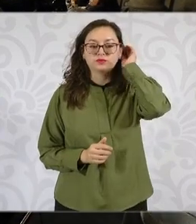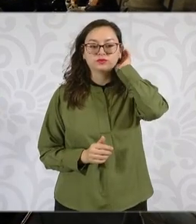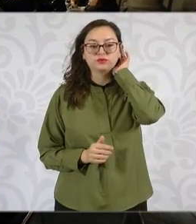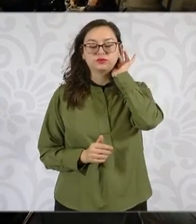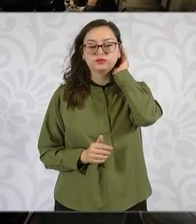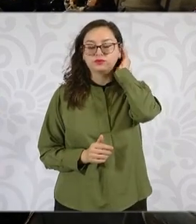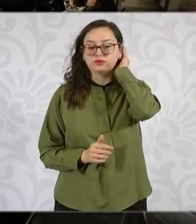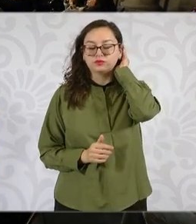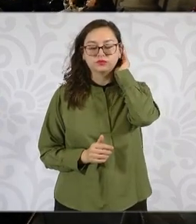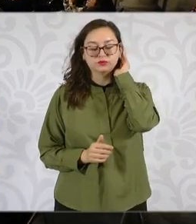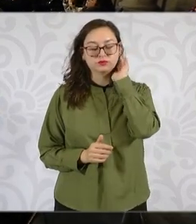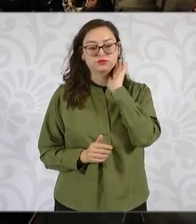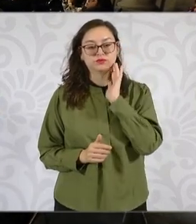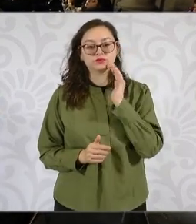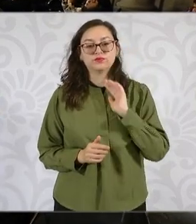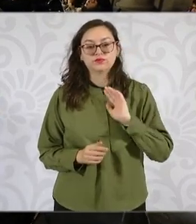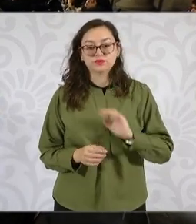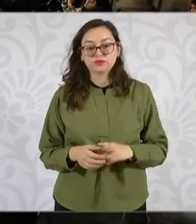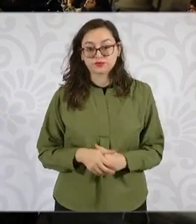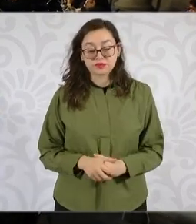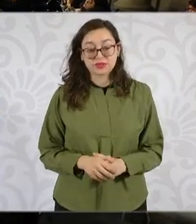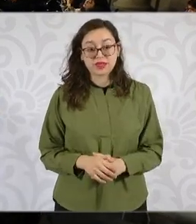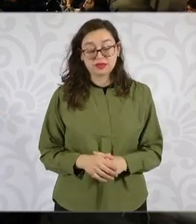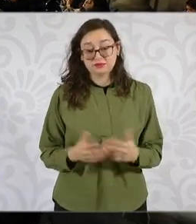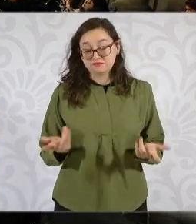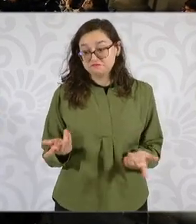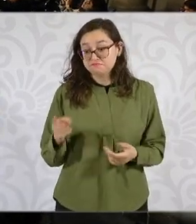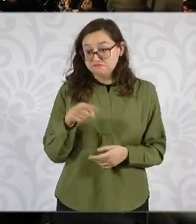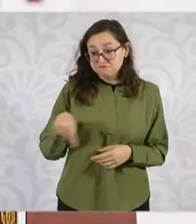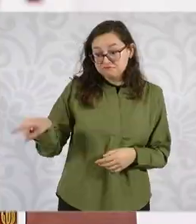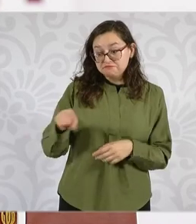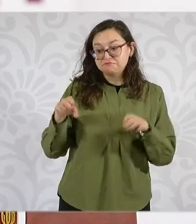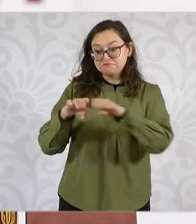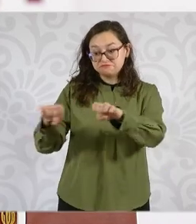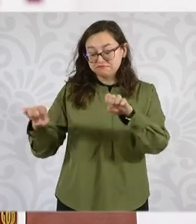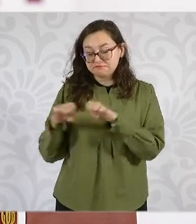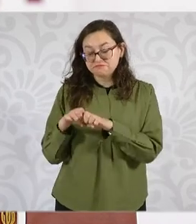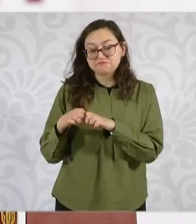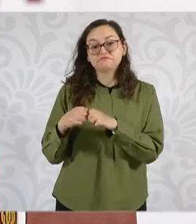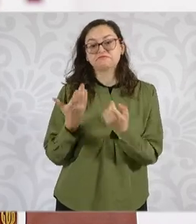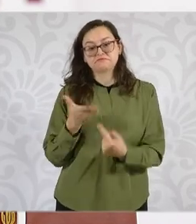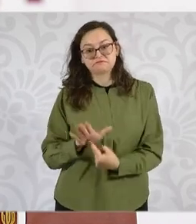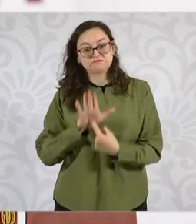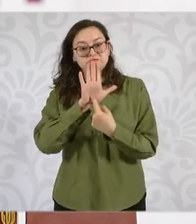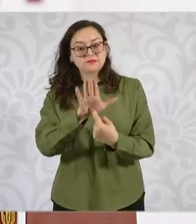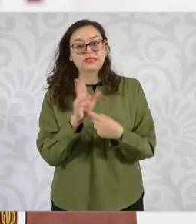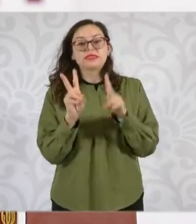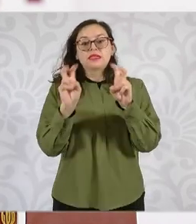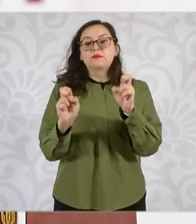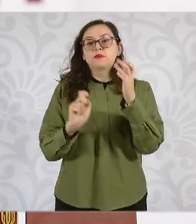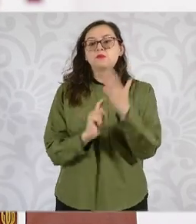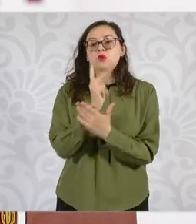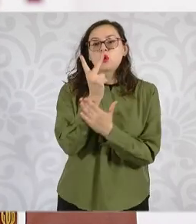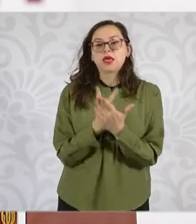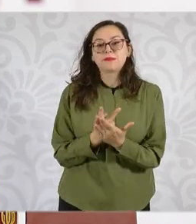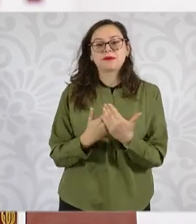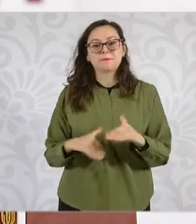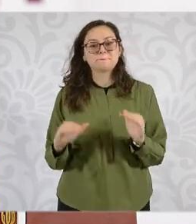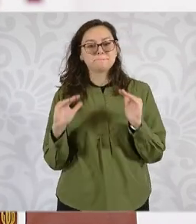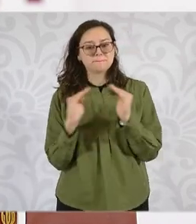Edna y el equipo nos van a platicar sobre el programa de vivienda. Son, como